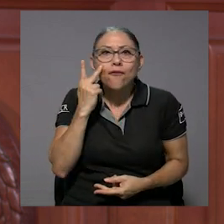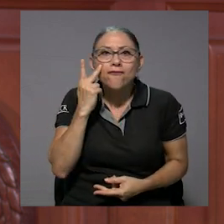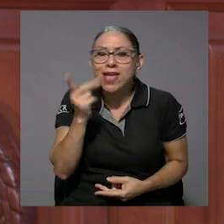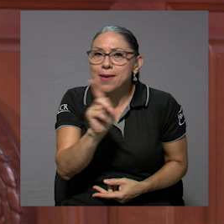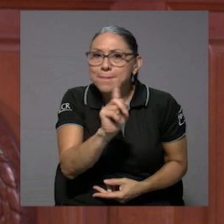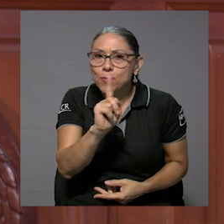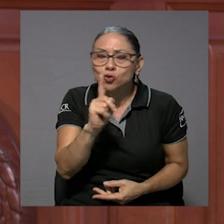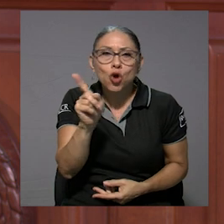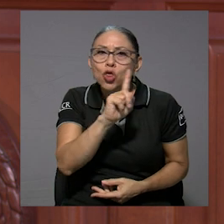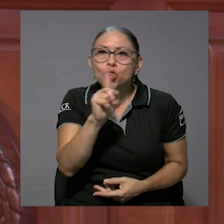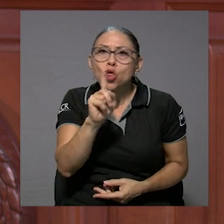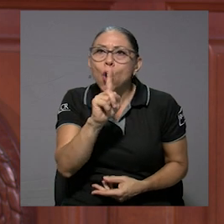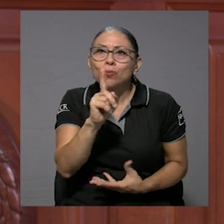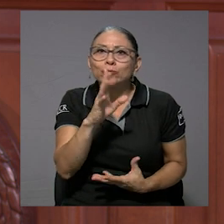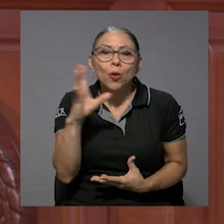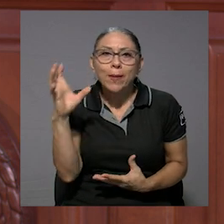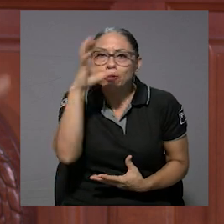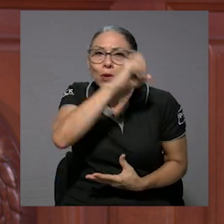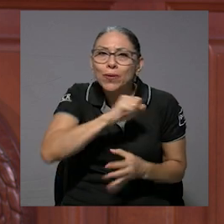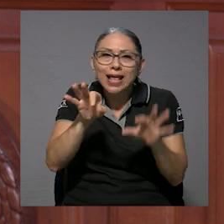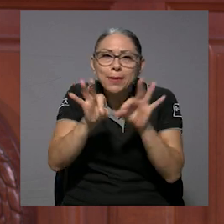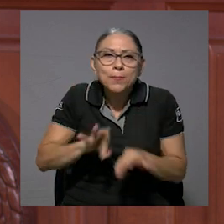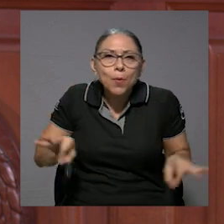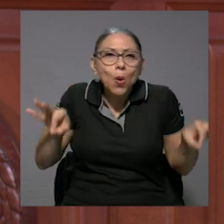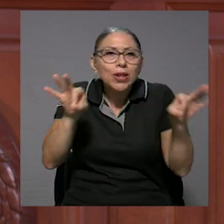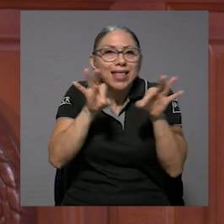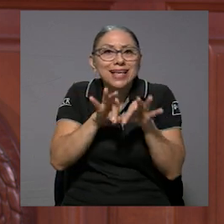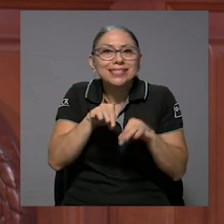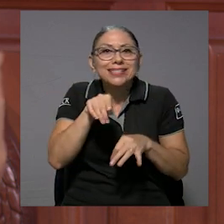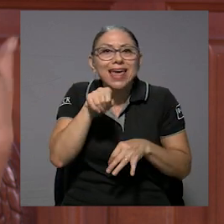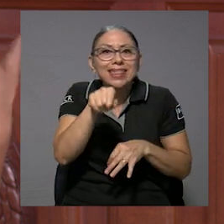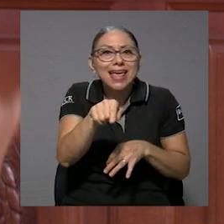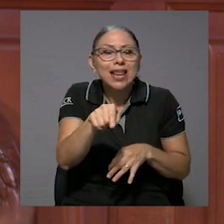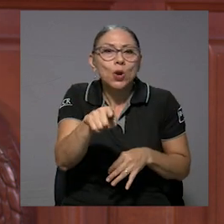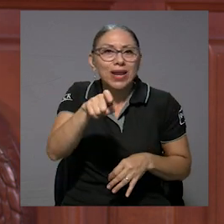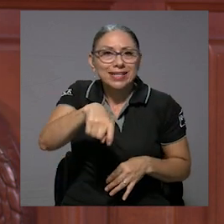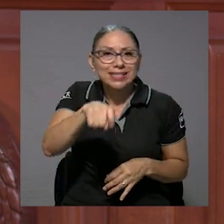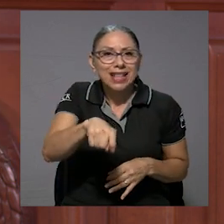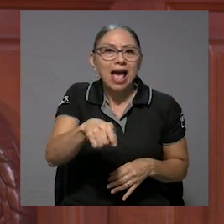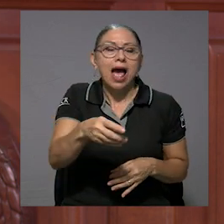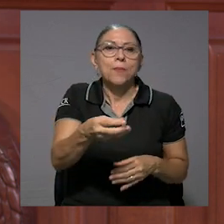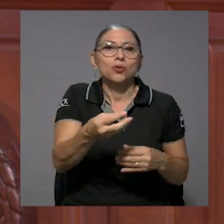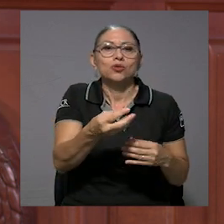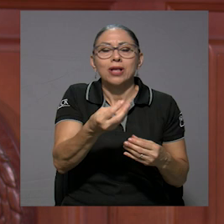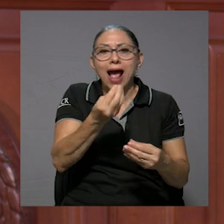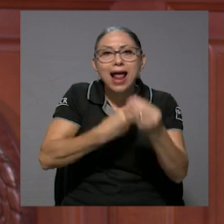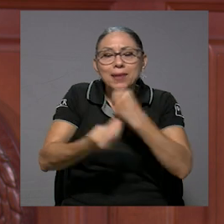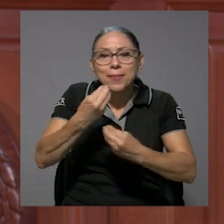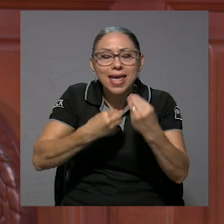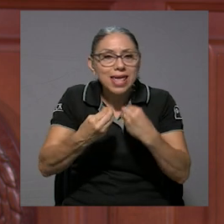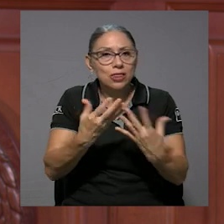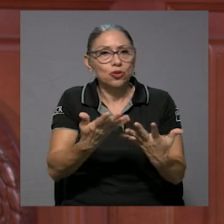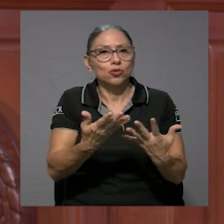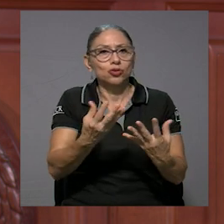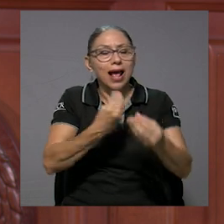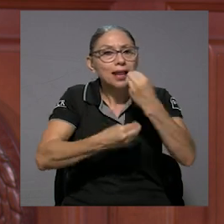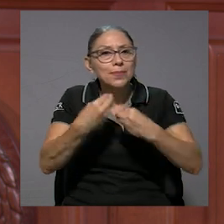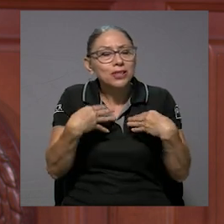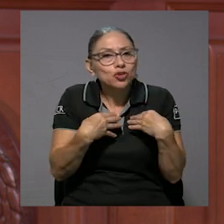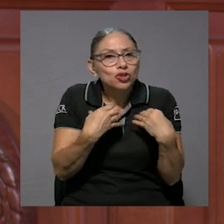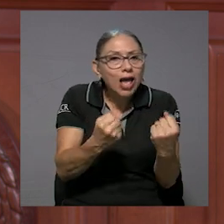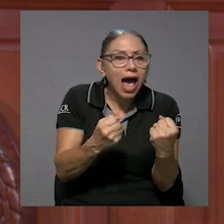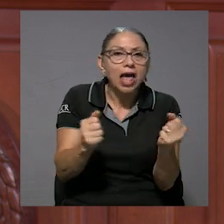importancia de lo que necesitamos, la importancia de los alimentos, alimentos sanos,